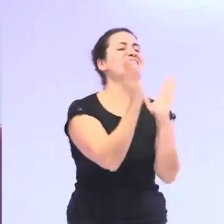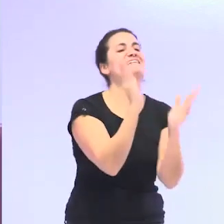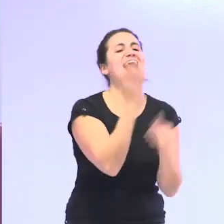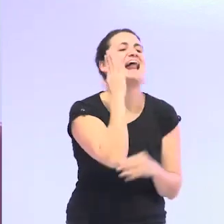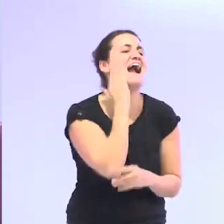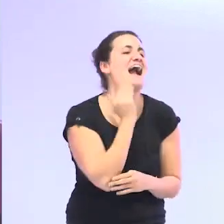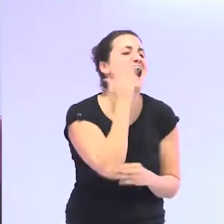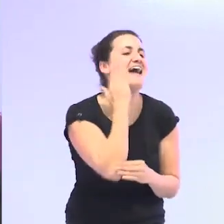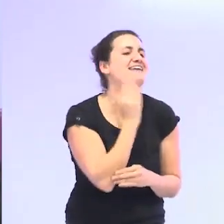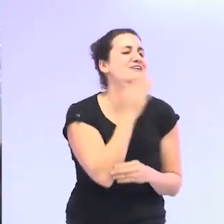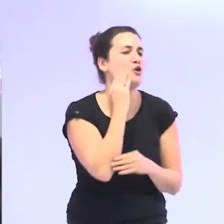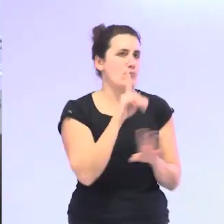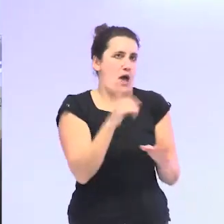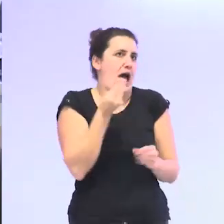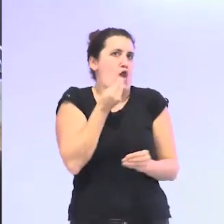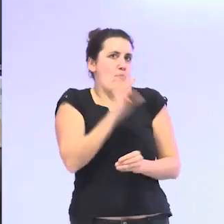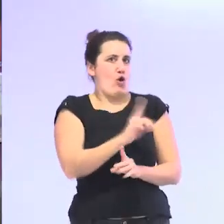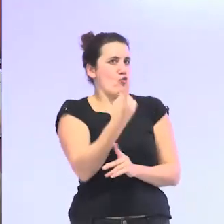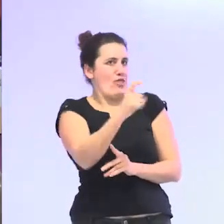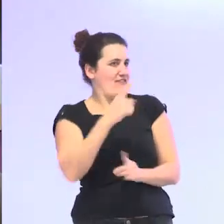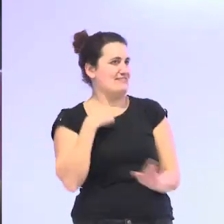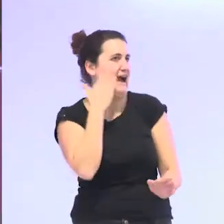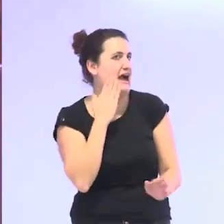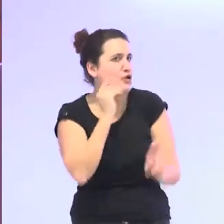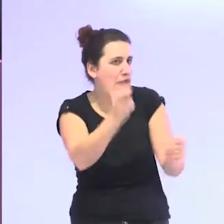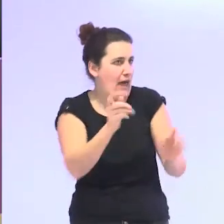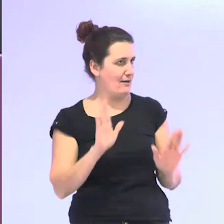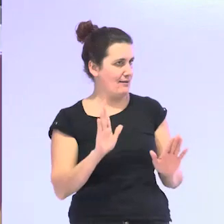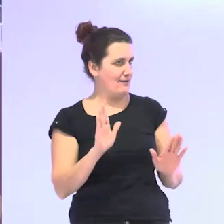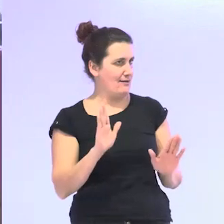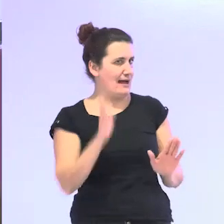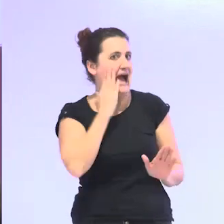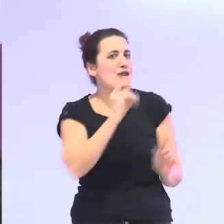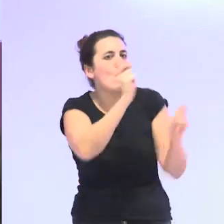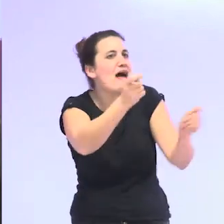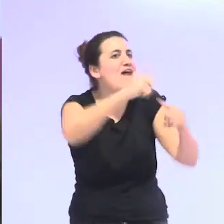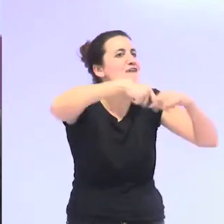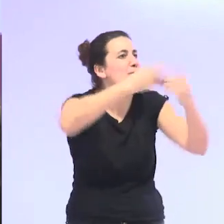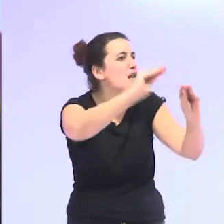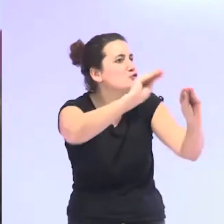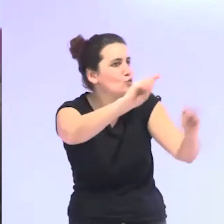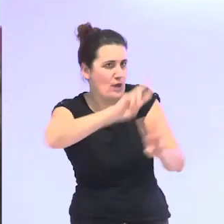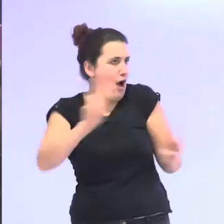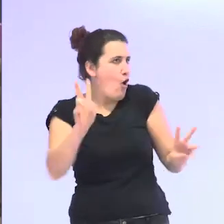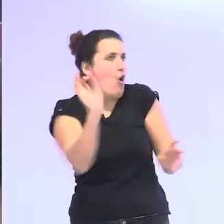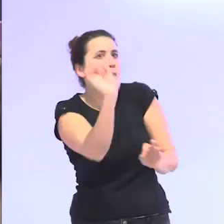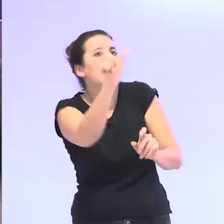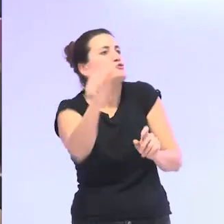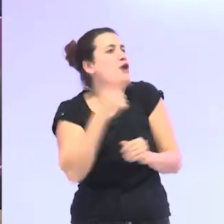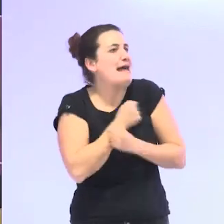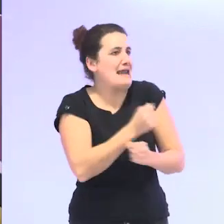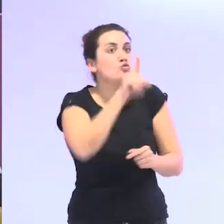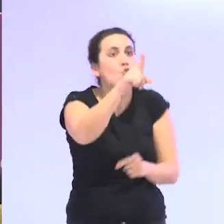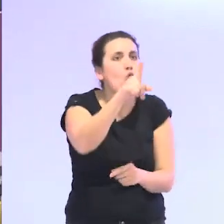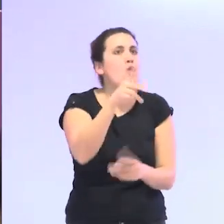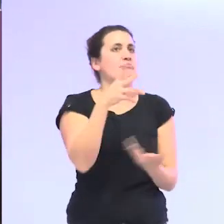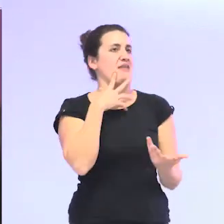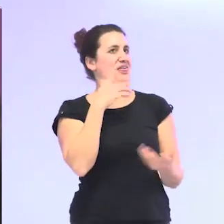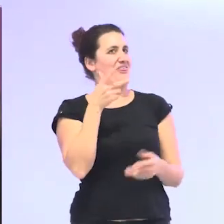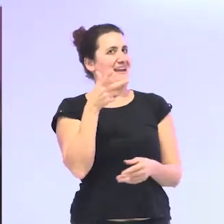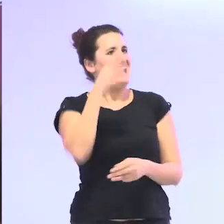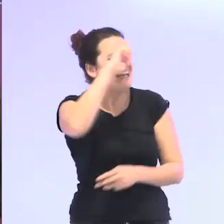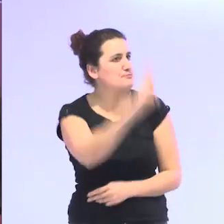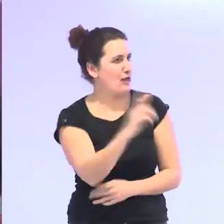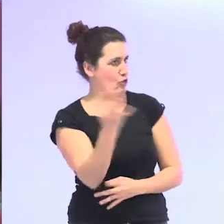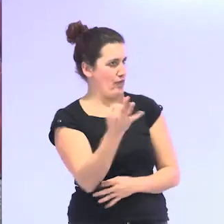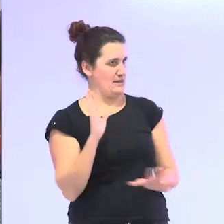cariño bueno es que a lo mejor no le tienes que tratar con cariño con cariño a lo mejor le tienen que tratar a aquellas personas que quieren que les trate con cariño tú les tienes que dar dignidad y respeto y a lo